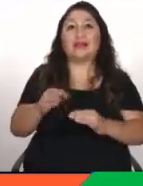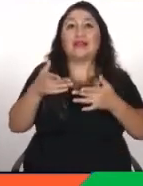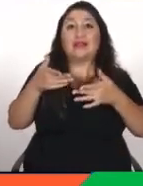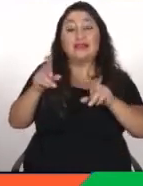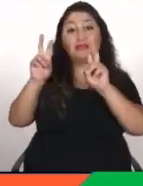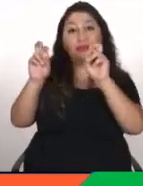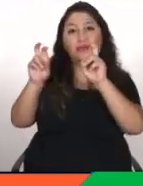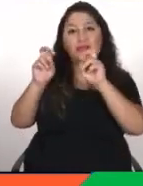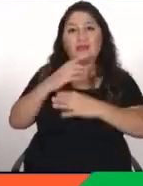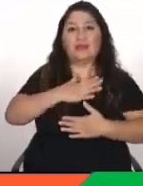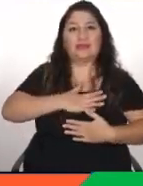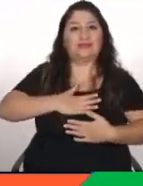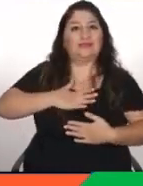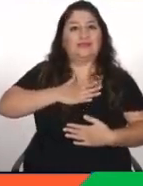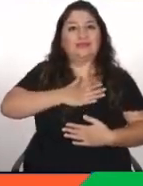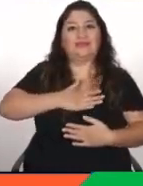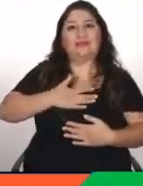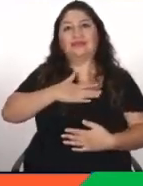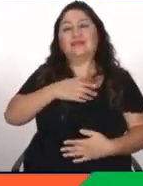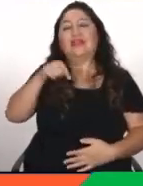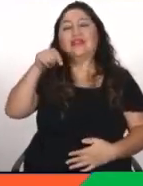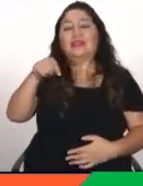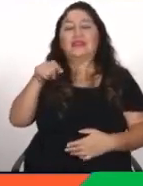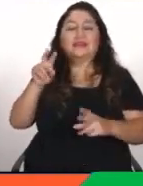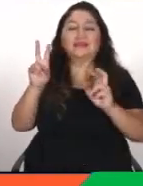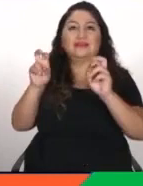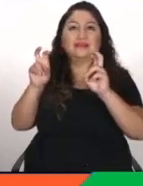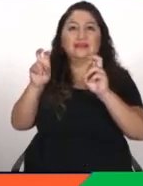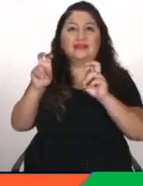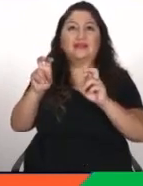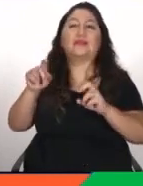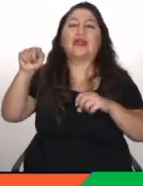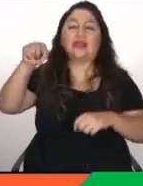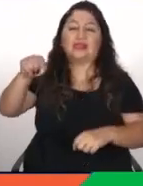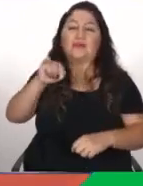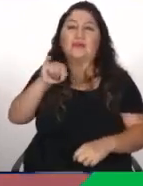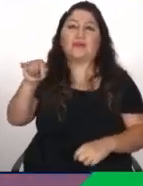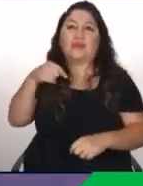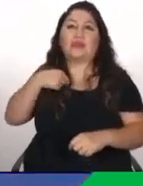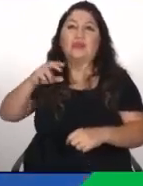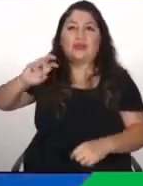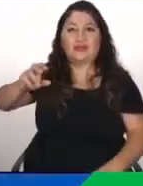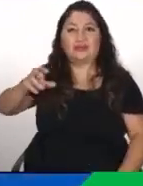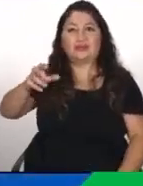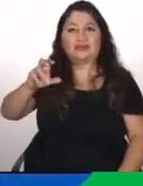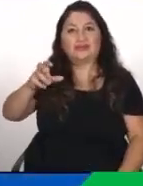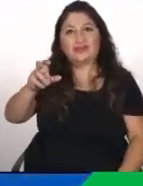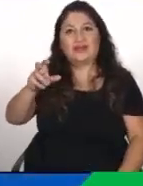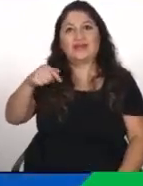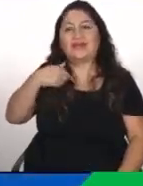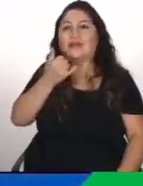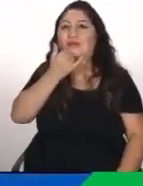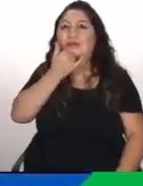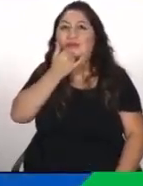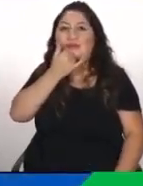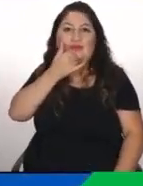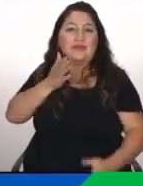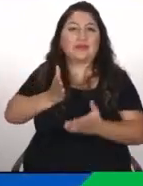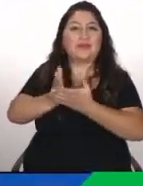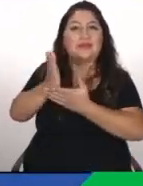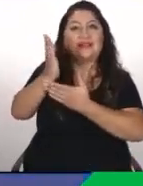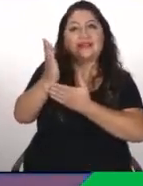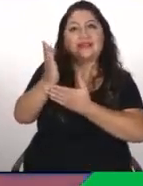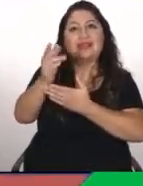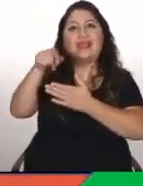que me apasiona tanto, que digo, esto lo tengo que contar de alguna manera y por eso abrí el canal .CCV, .CCV, que básicamente pues es esto, ¿no?